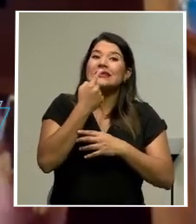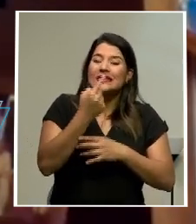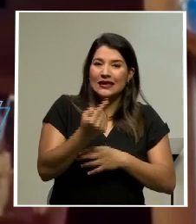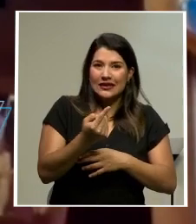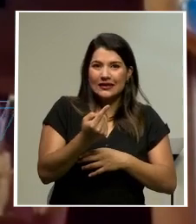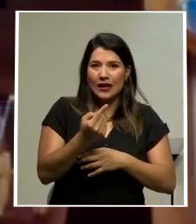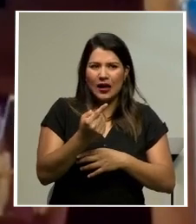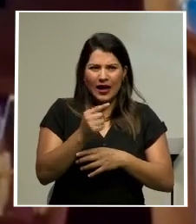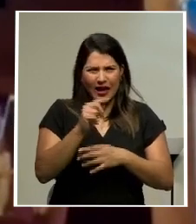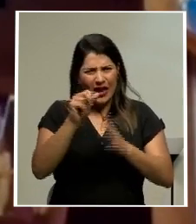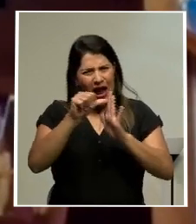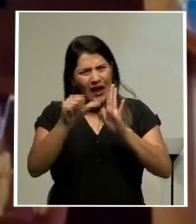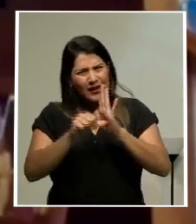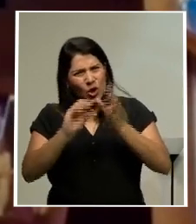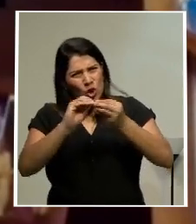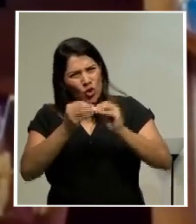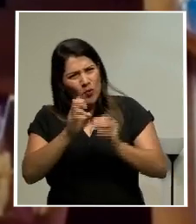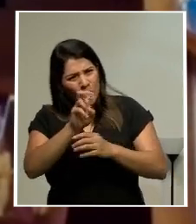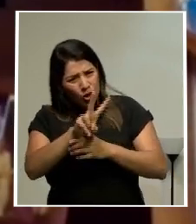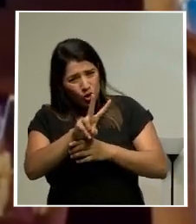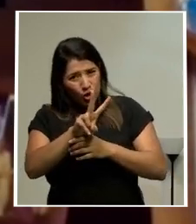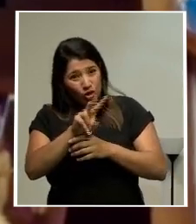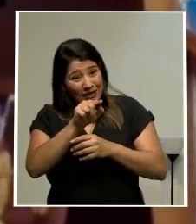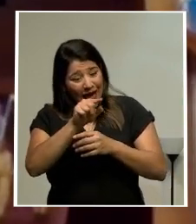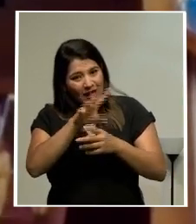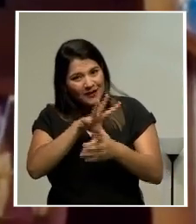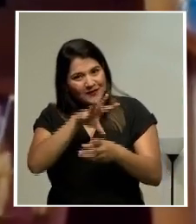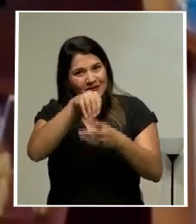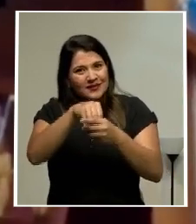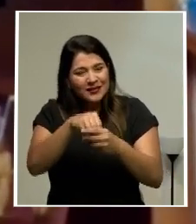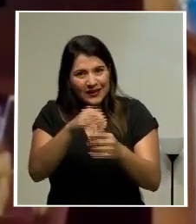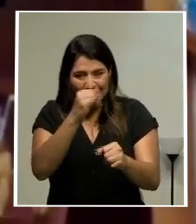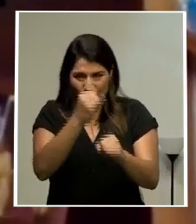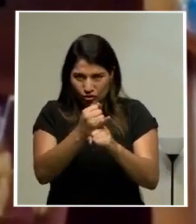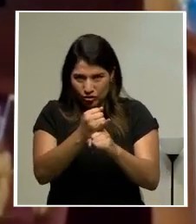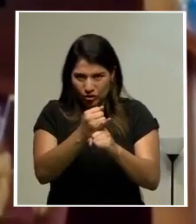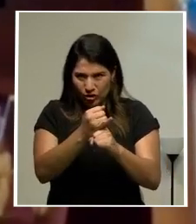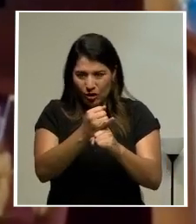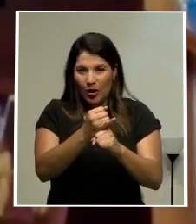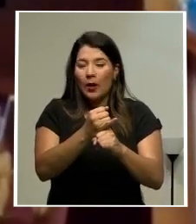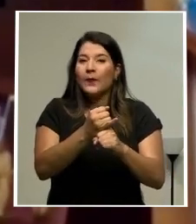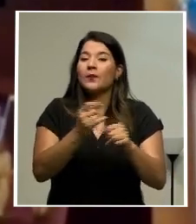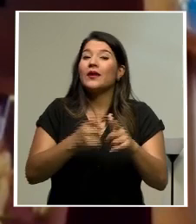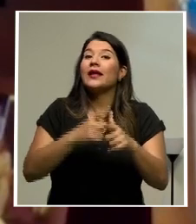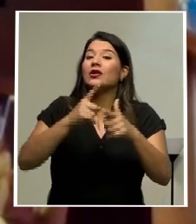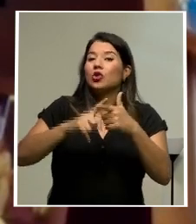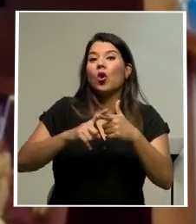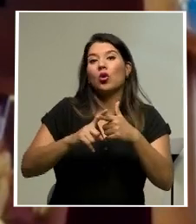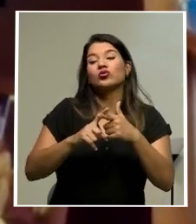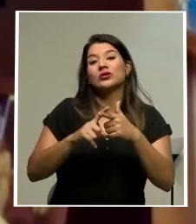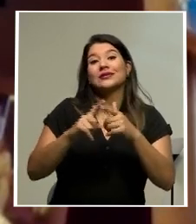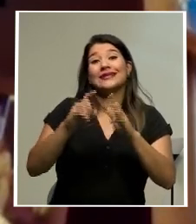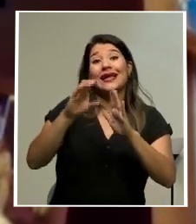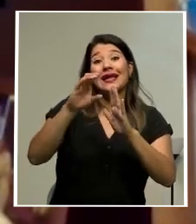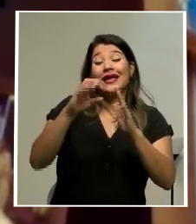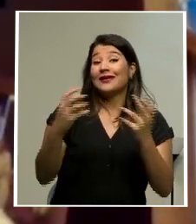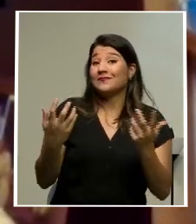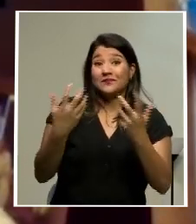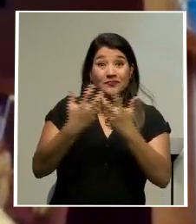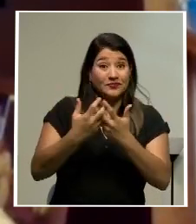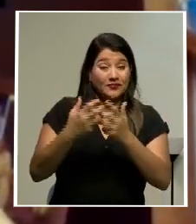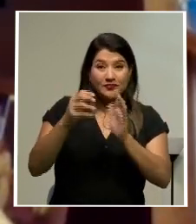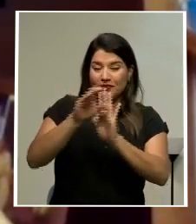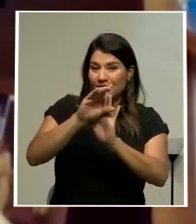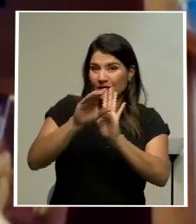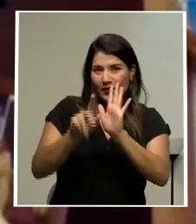que pasa es que tal vez Mauricio no entiende qué es una inconstitucionalidad por sus efectos. En la inconstitucionalidad por sus efectos no